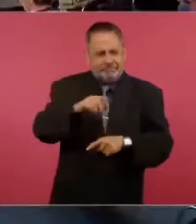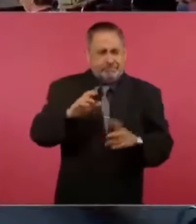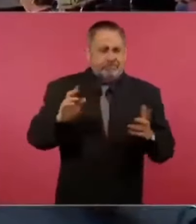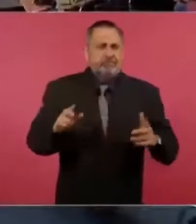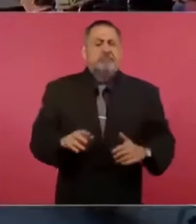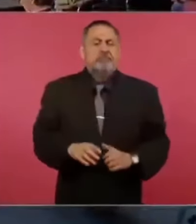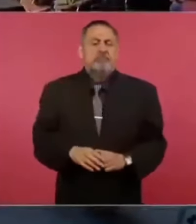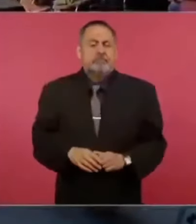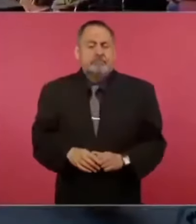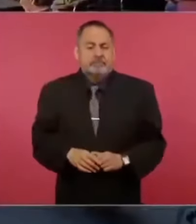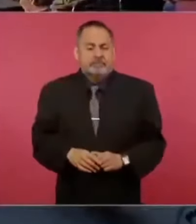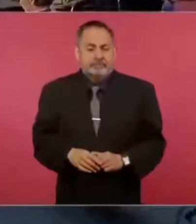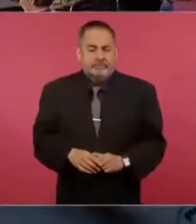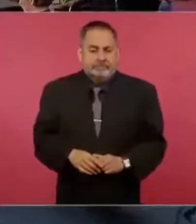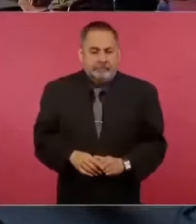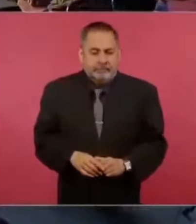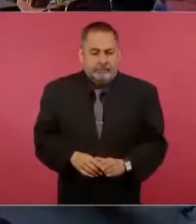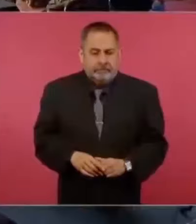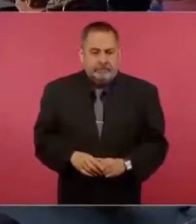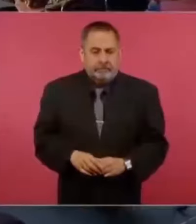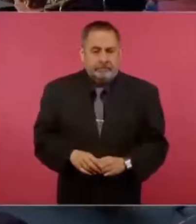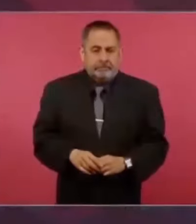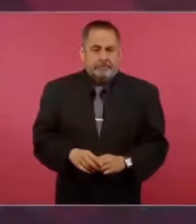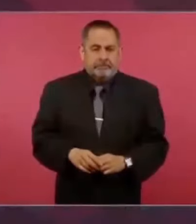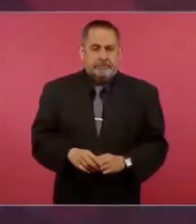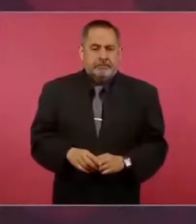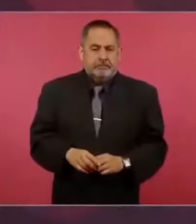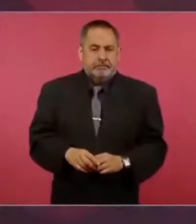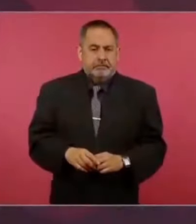autoridades.